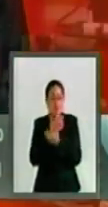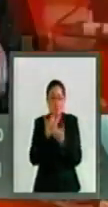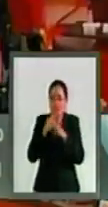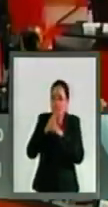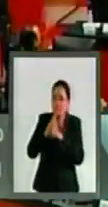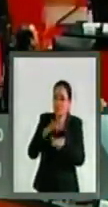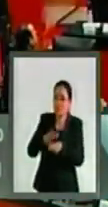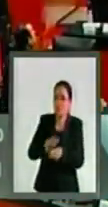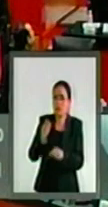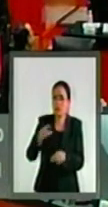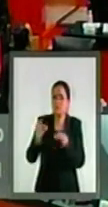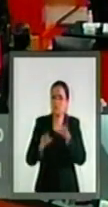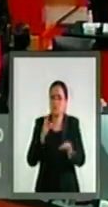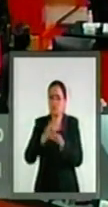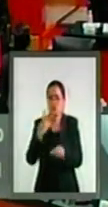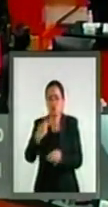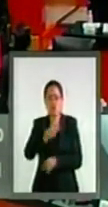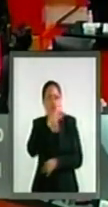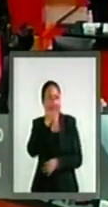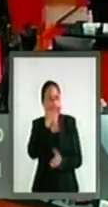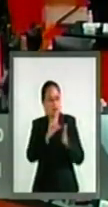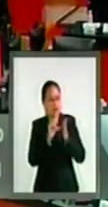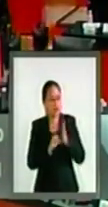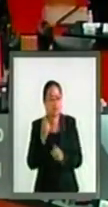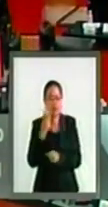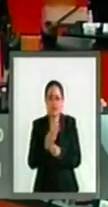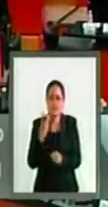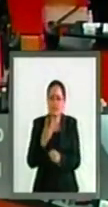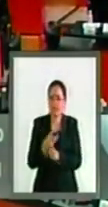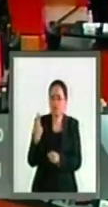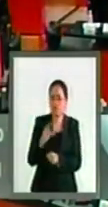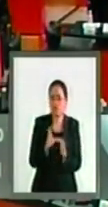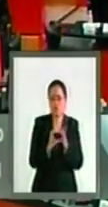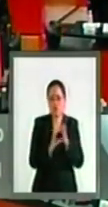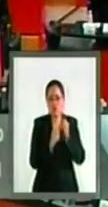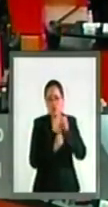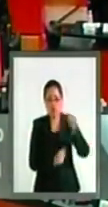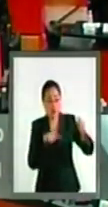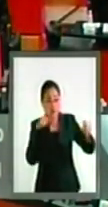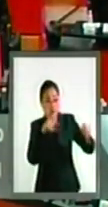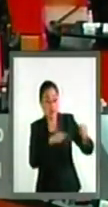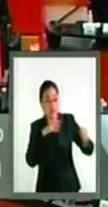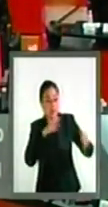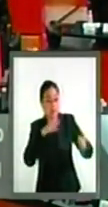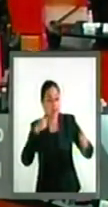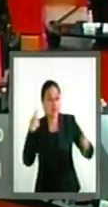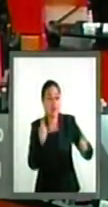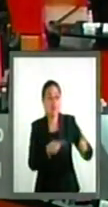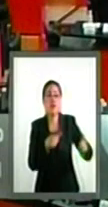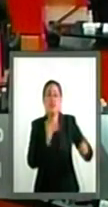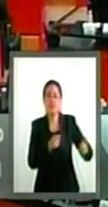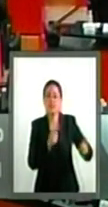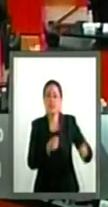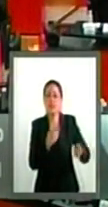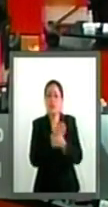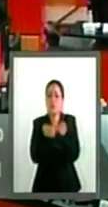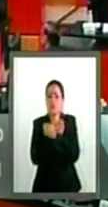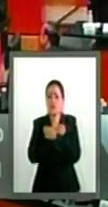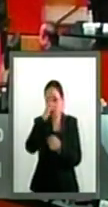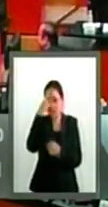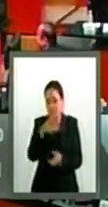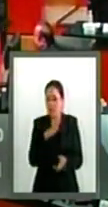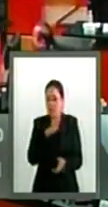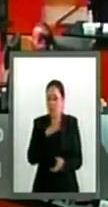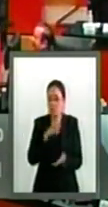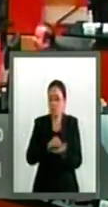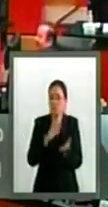plenamente los principios tradicionales del artículo tercero constitucional que define históricamente a la educación mexicana y al tener